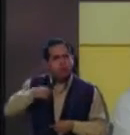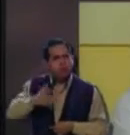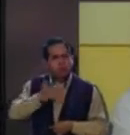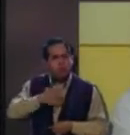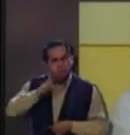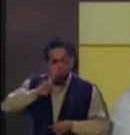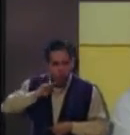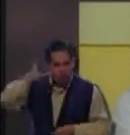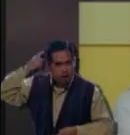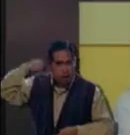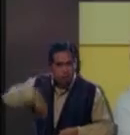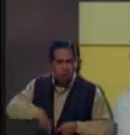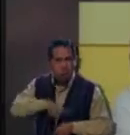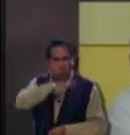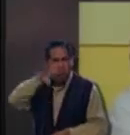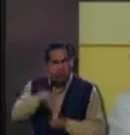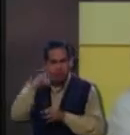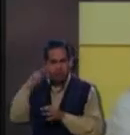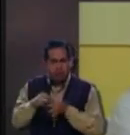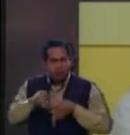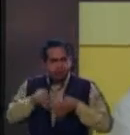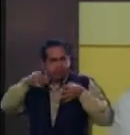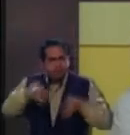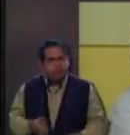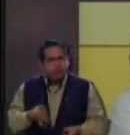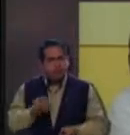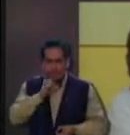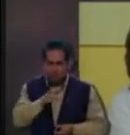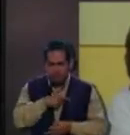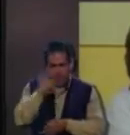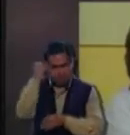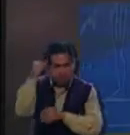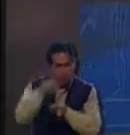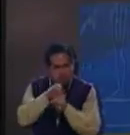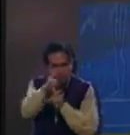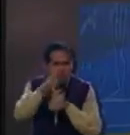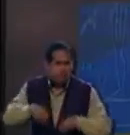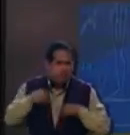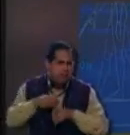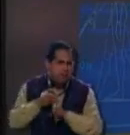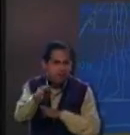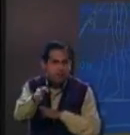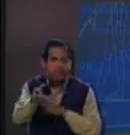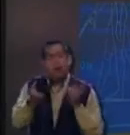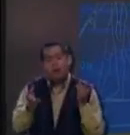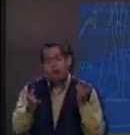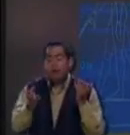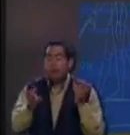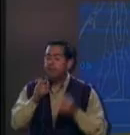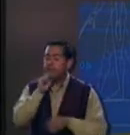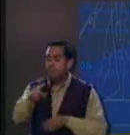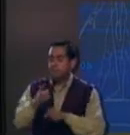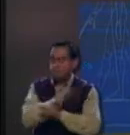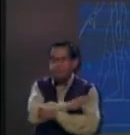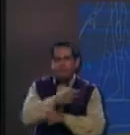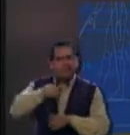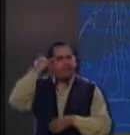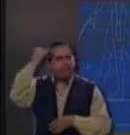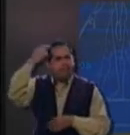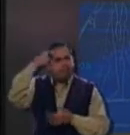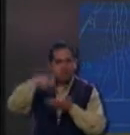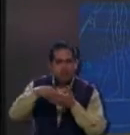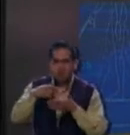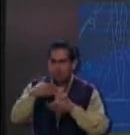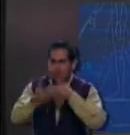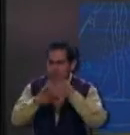asumo a mí misma como una mujer entera, completa y así voy caminando en la vida, ¿no? Sí, además yo creo que cuando